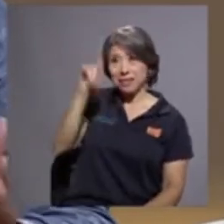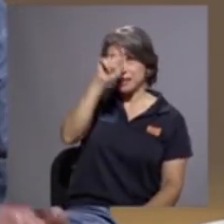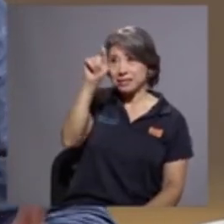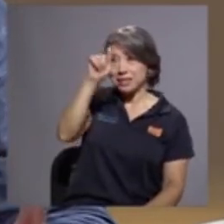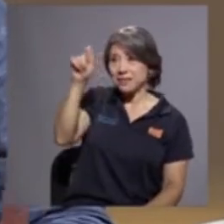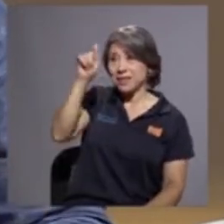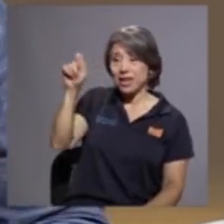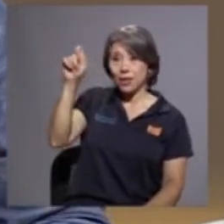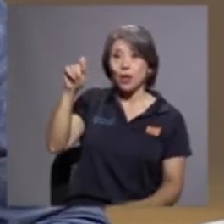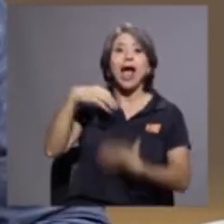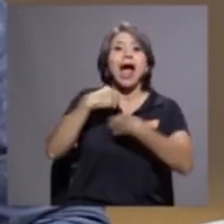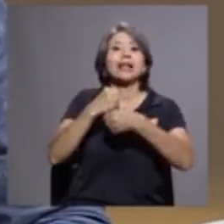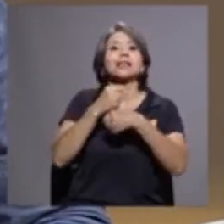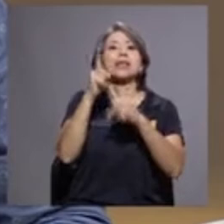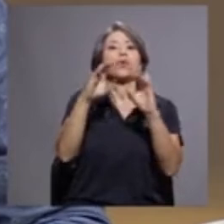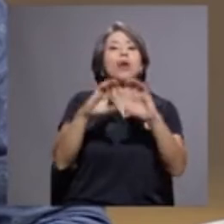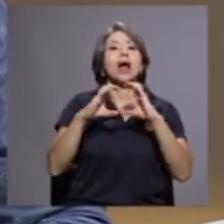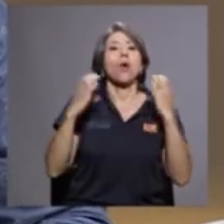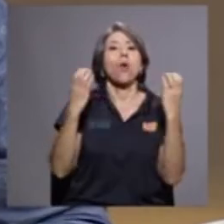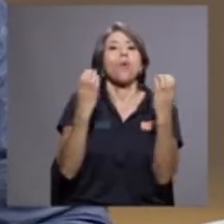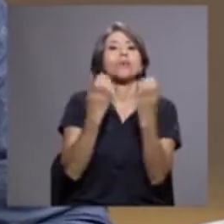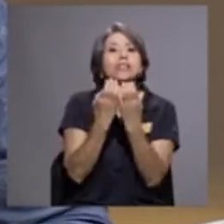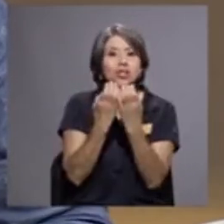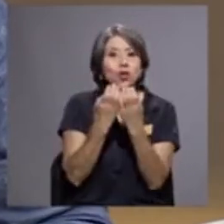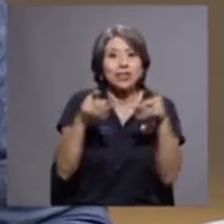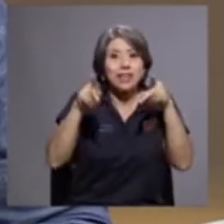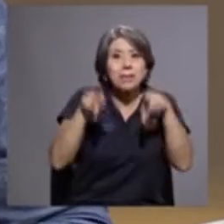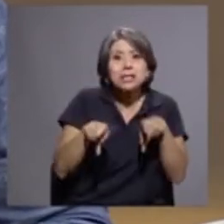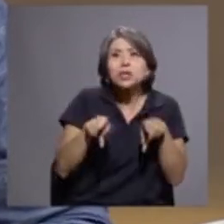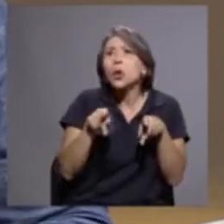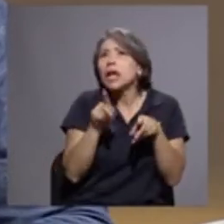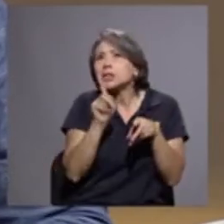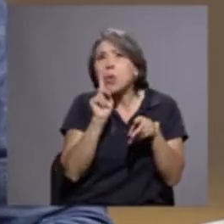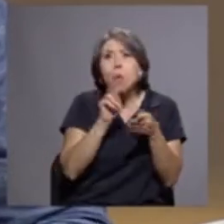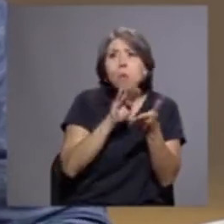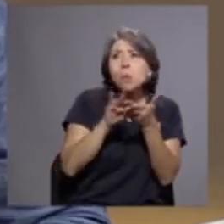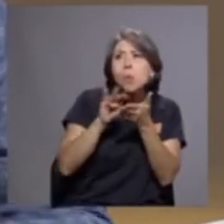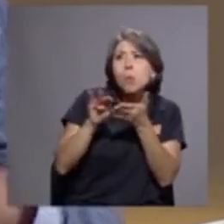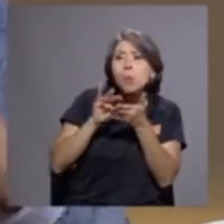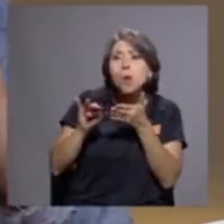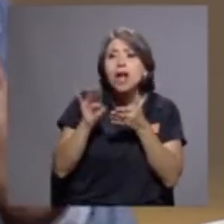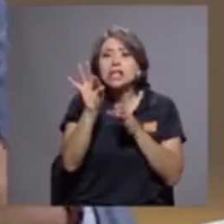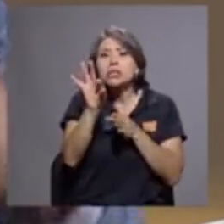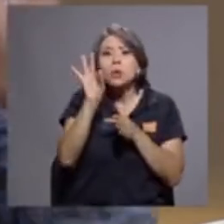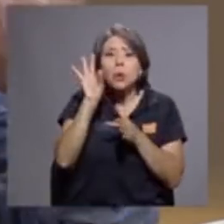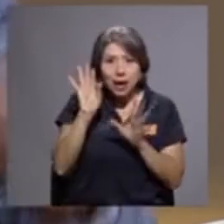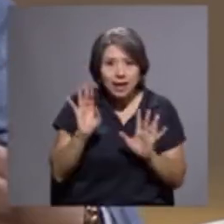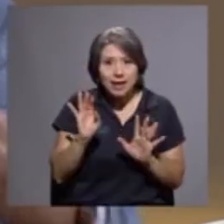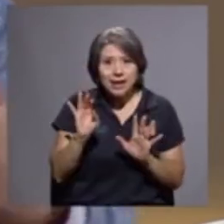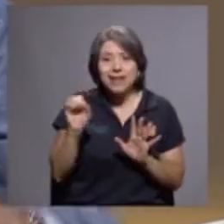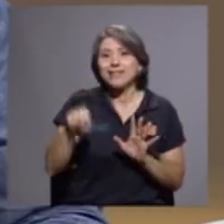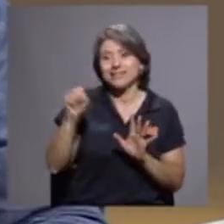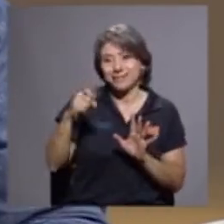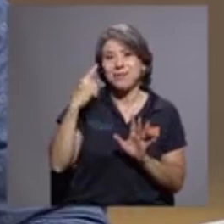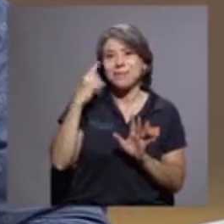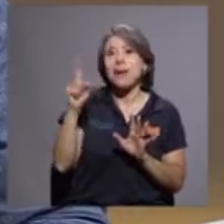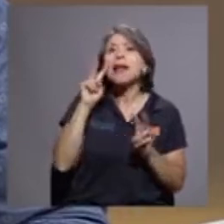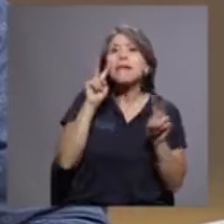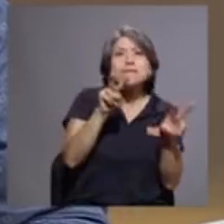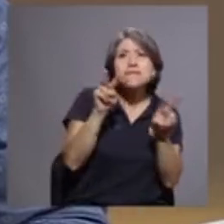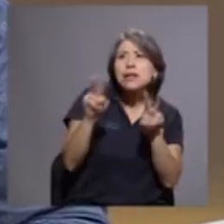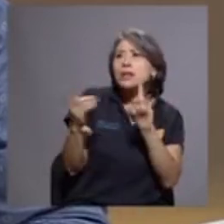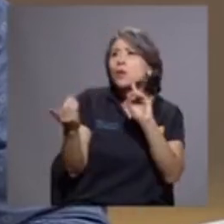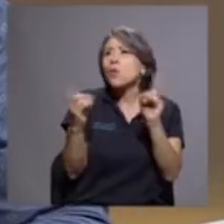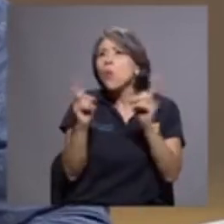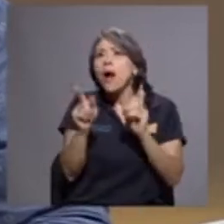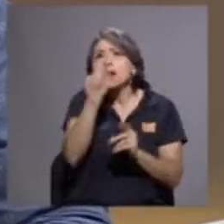de curadores, por ejemplo, junto con el movimiento, sí, junto con el movimiento para valorar aquellos grafitis que se